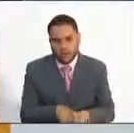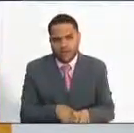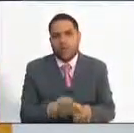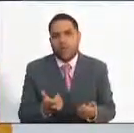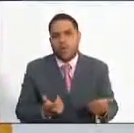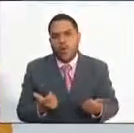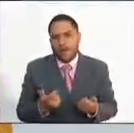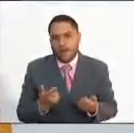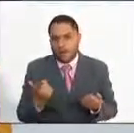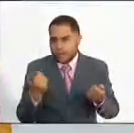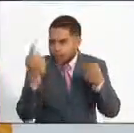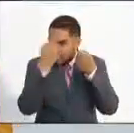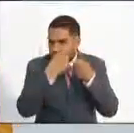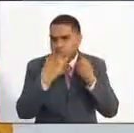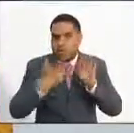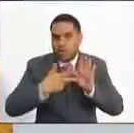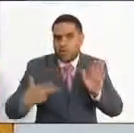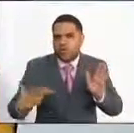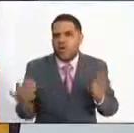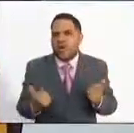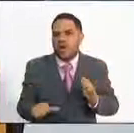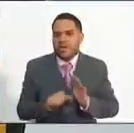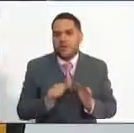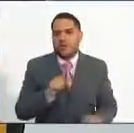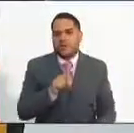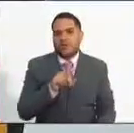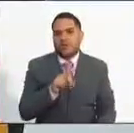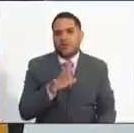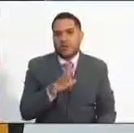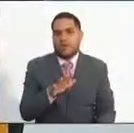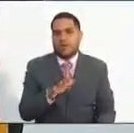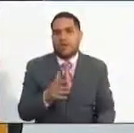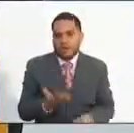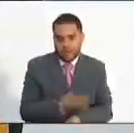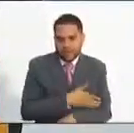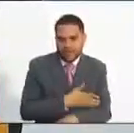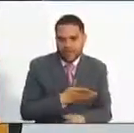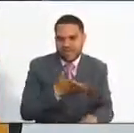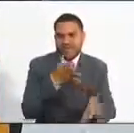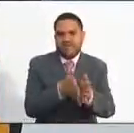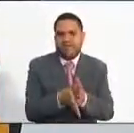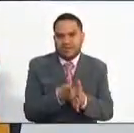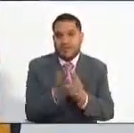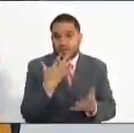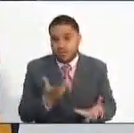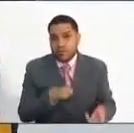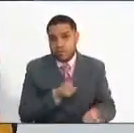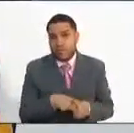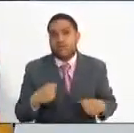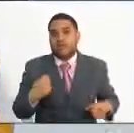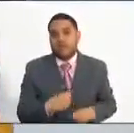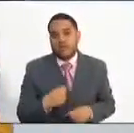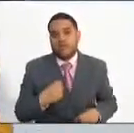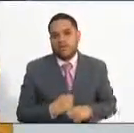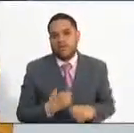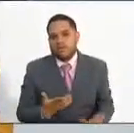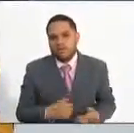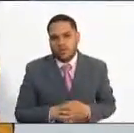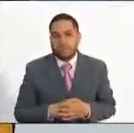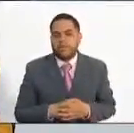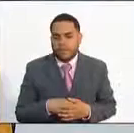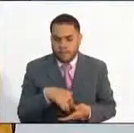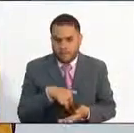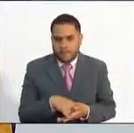constitucional contenido en el artículo 125, según el cual el acceso a los empleos de carrera se hace a través del mérito.